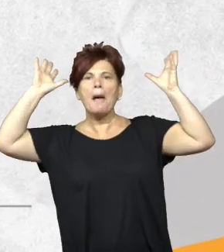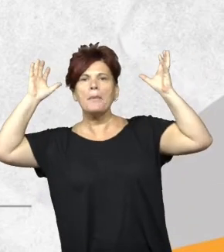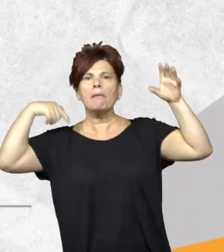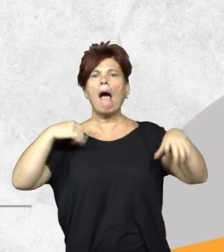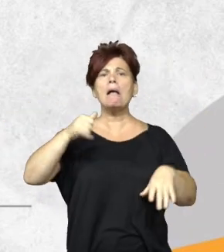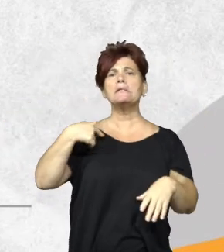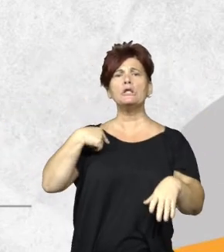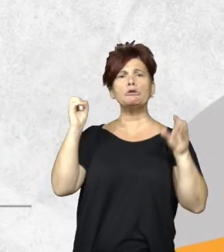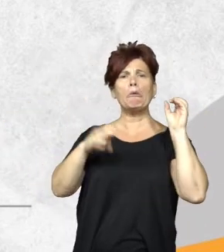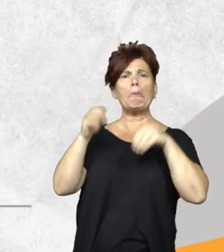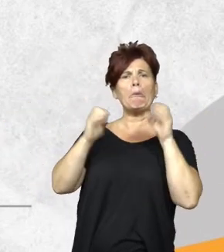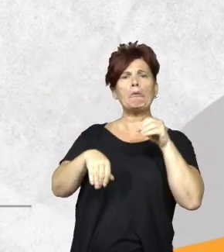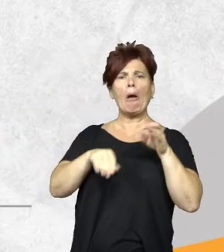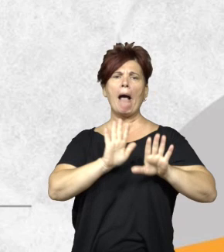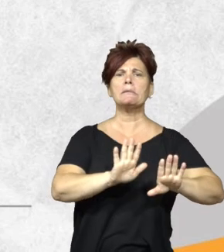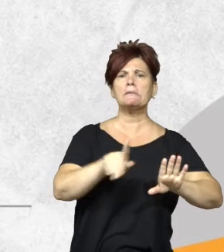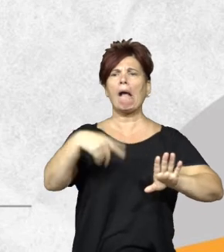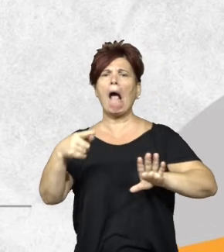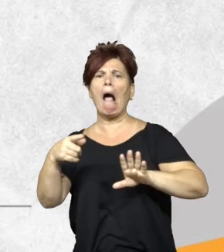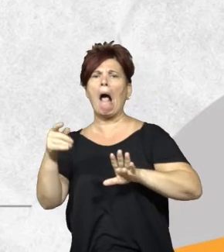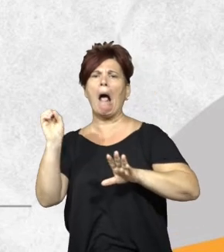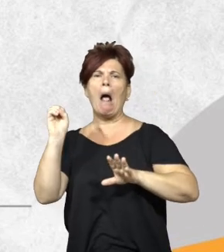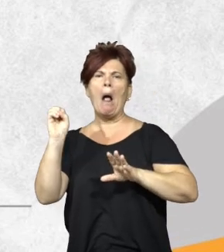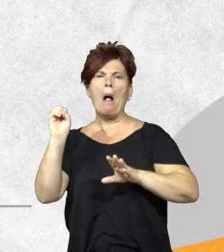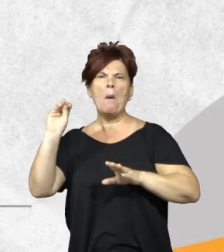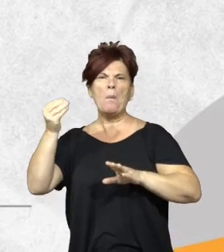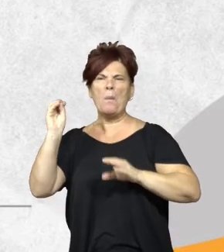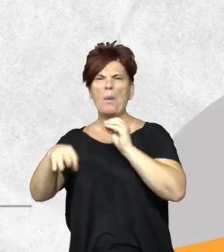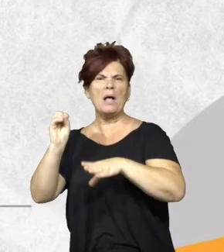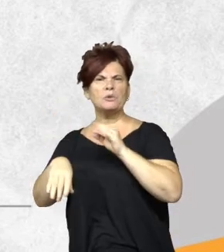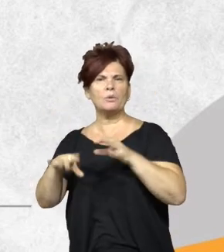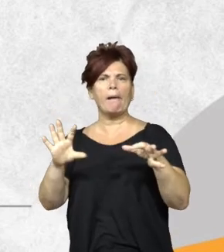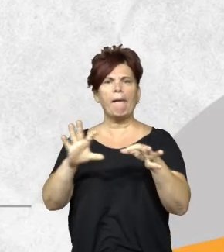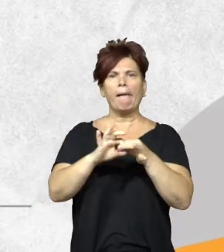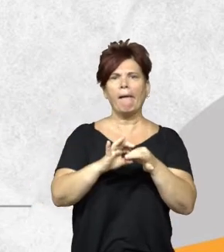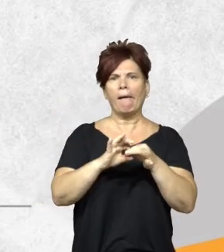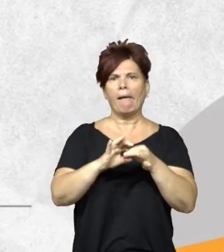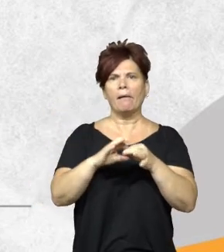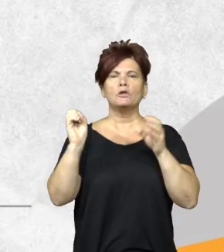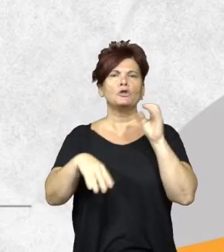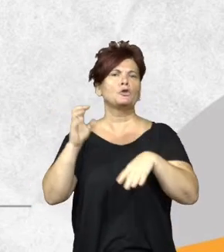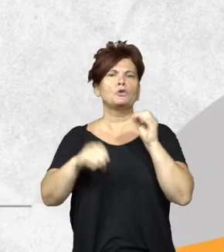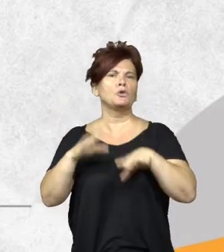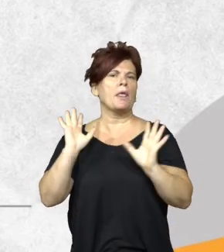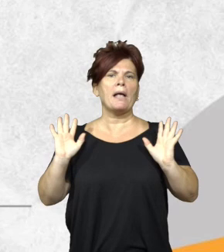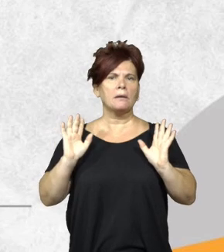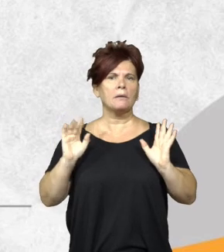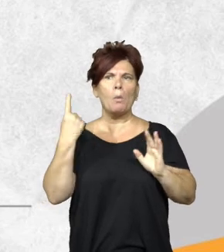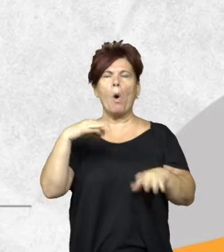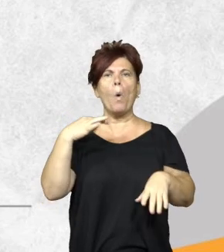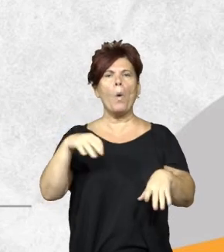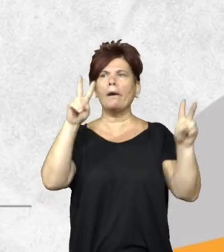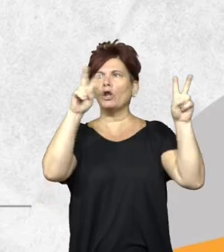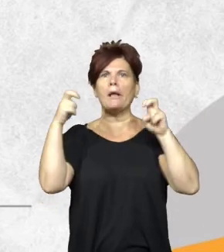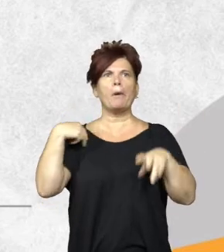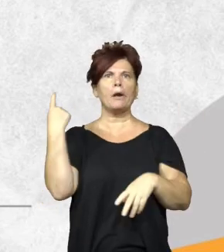yo los residuos los pongo así, ah, porque el ambiente sigue la basura. Es como que la primera relación que se hace de ambiente es residuos, parece que son como el único tema que vemos.